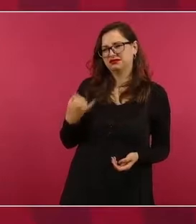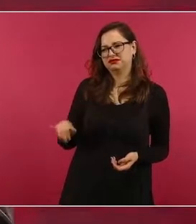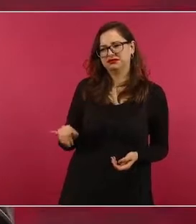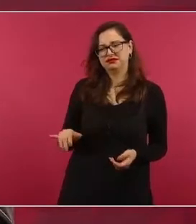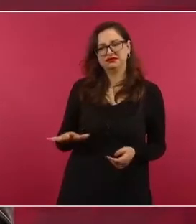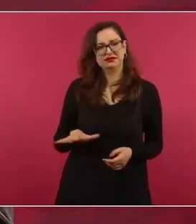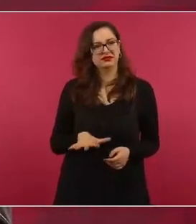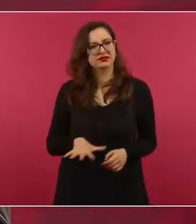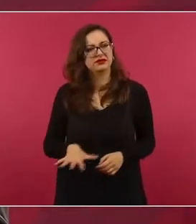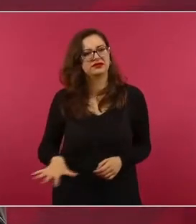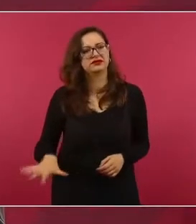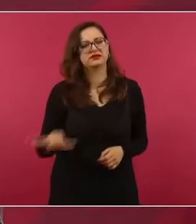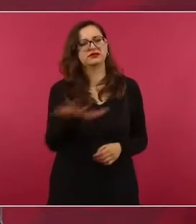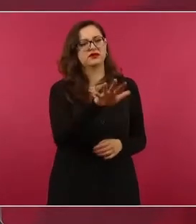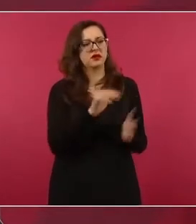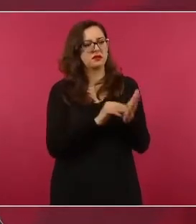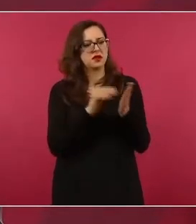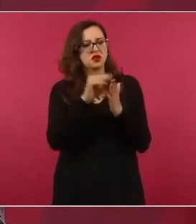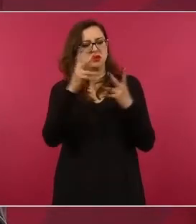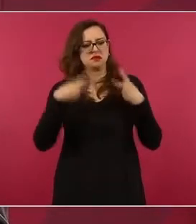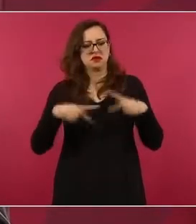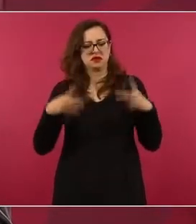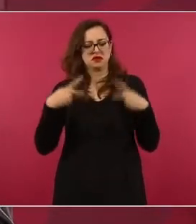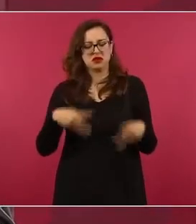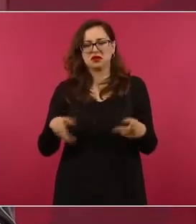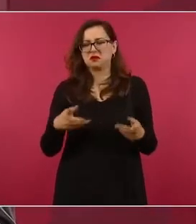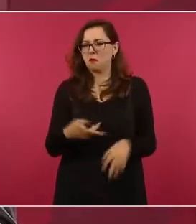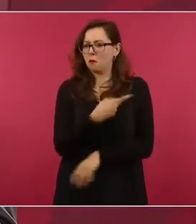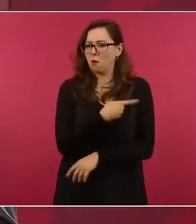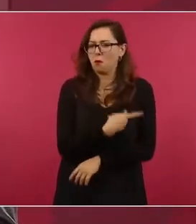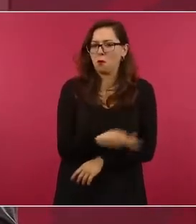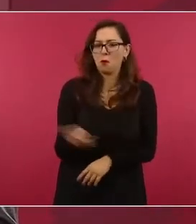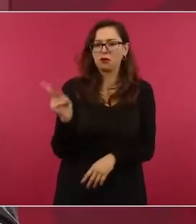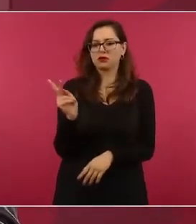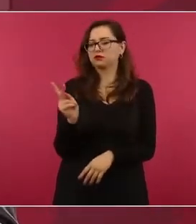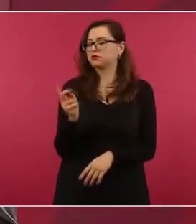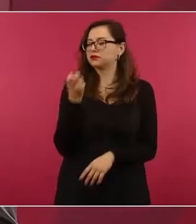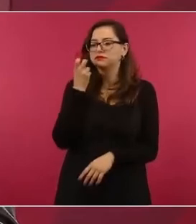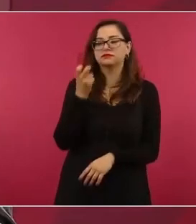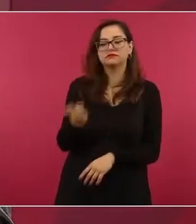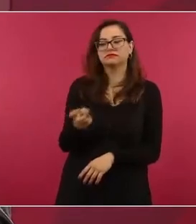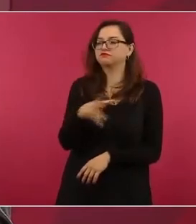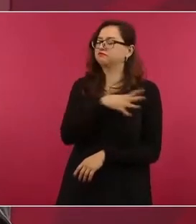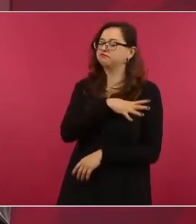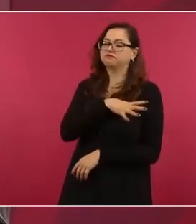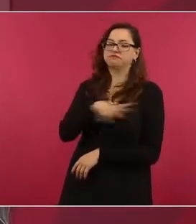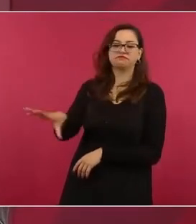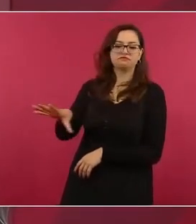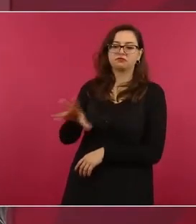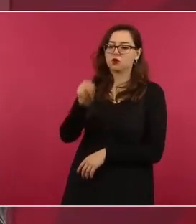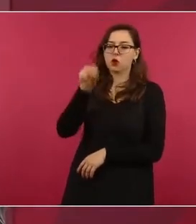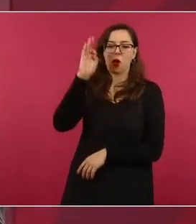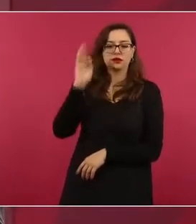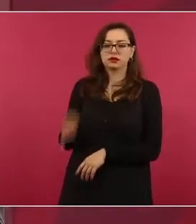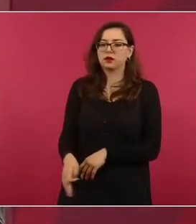mexicanos en la pobreza. Entonces, corrupción no. Además,